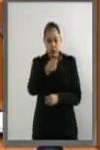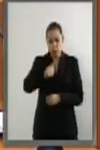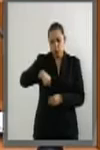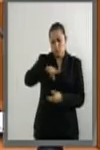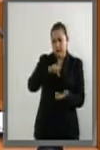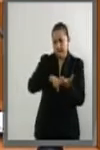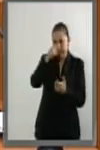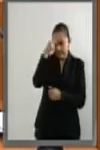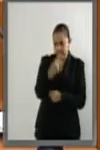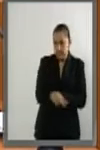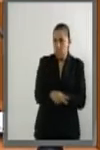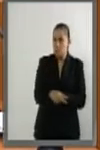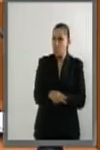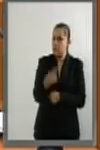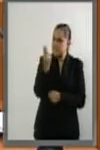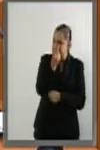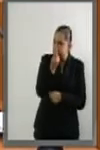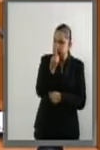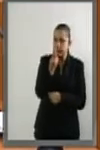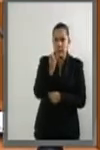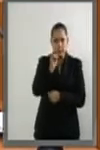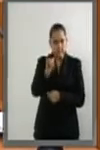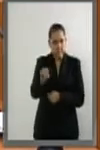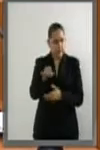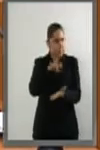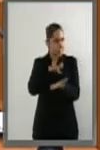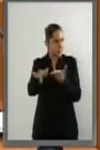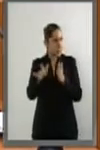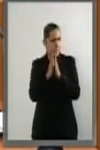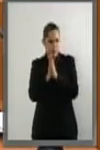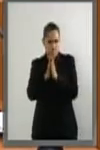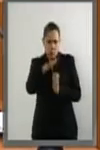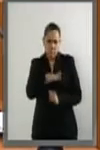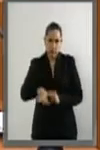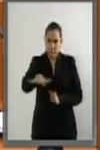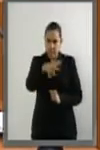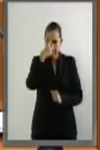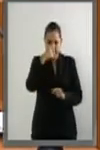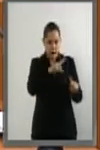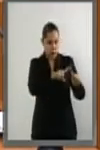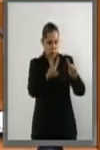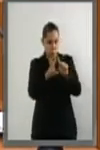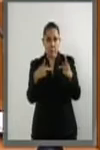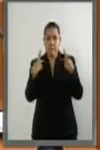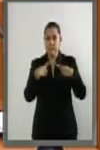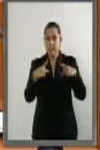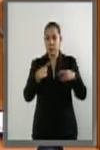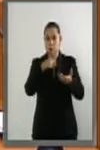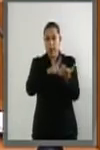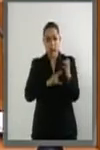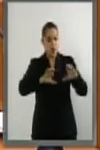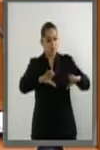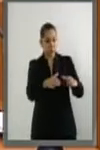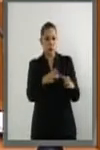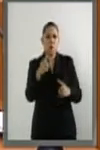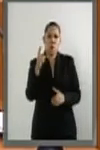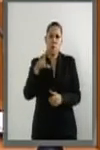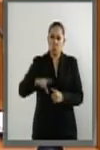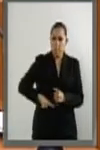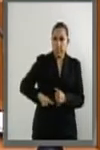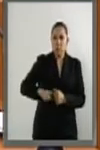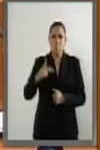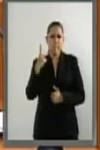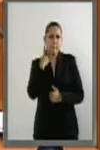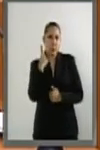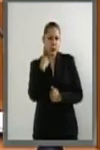a favor de la búsqueda de una solución pacífica y diplomática, misma